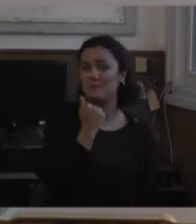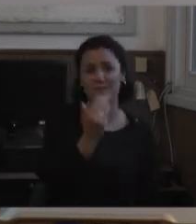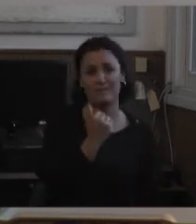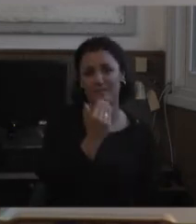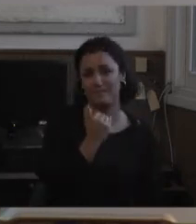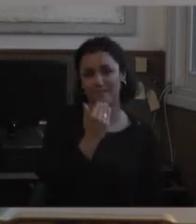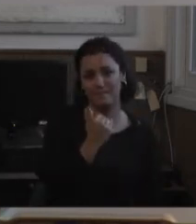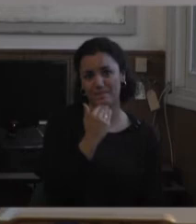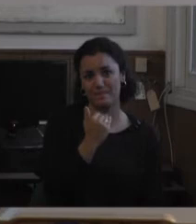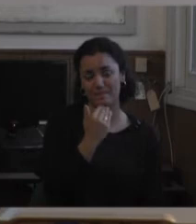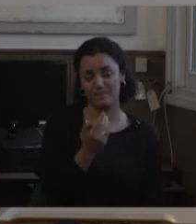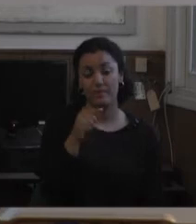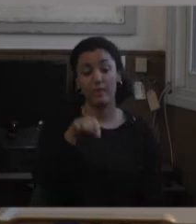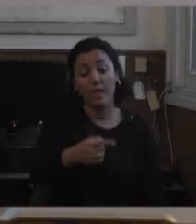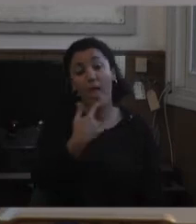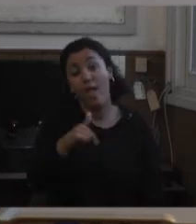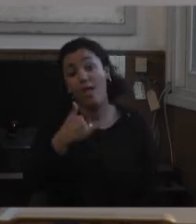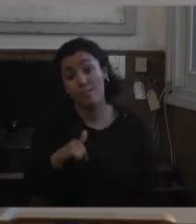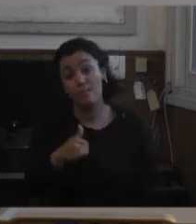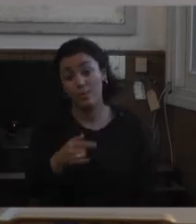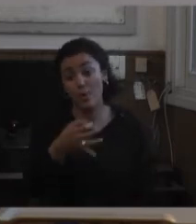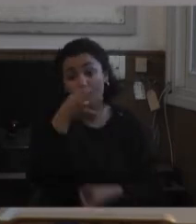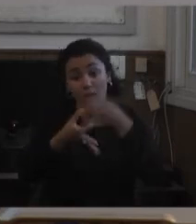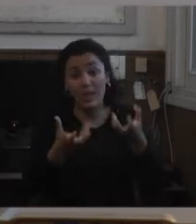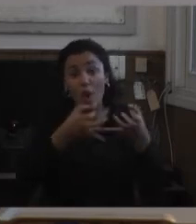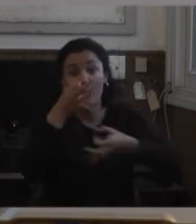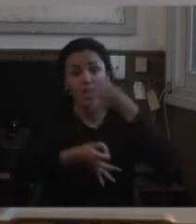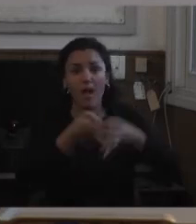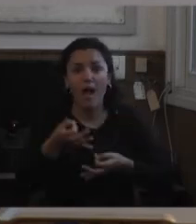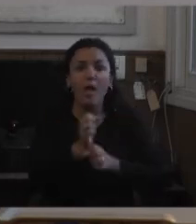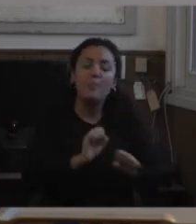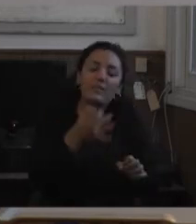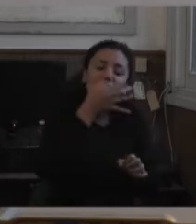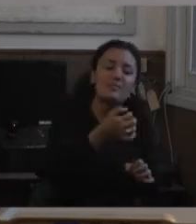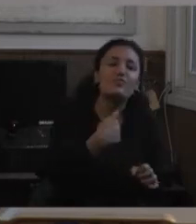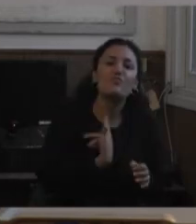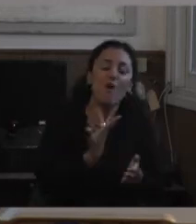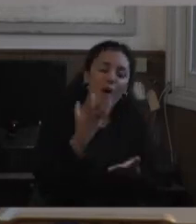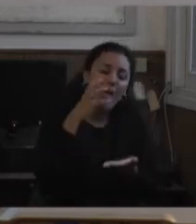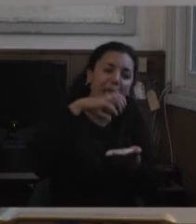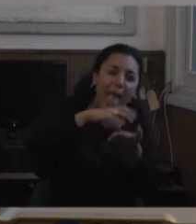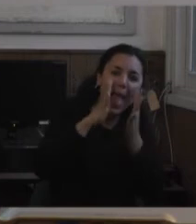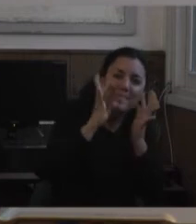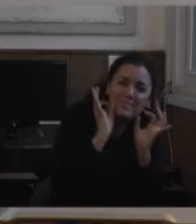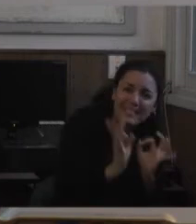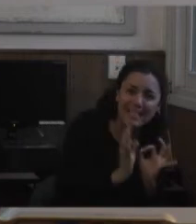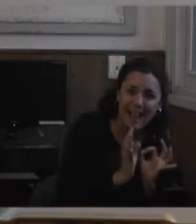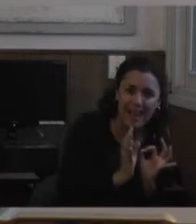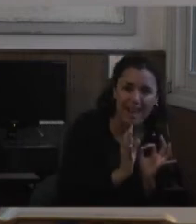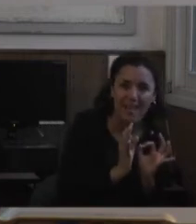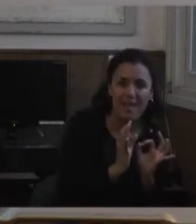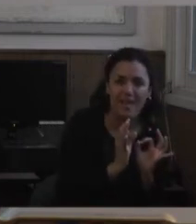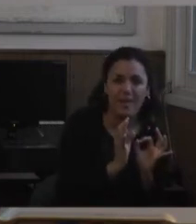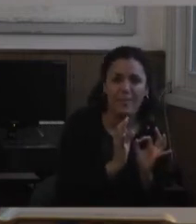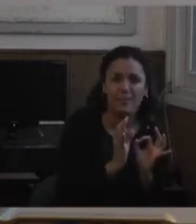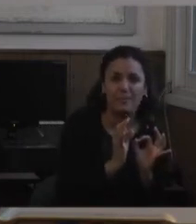y yo voy a dar un ejemplo que ahí es donde yo también pude darme cuenta bueno si podría decir que soy especialista sería en algo parecido a esto en el año